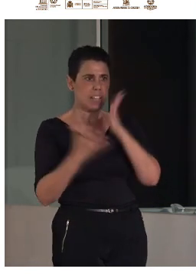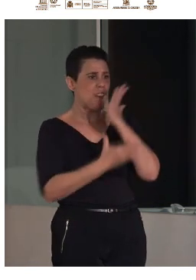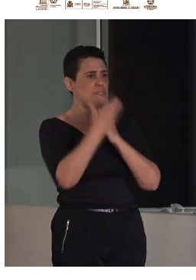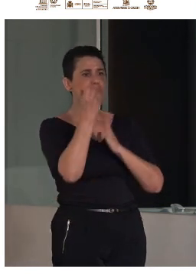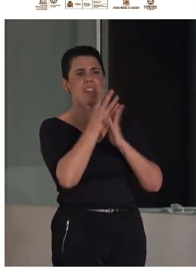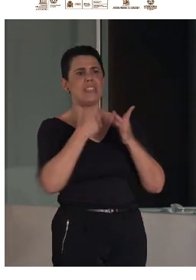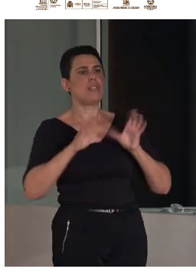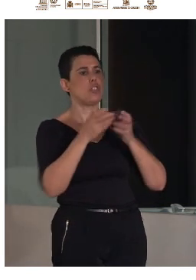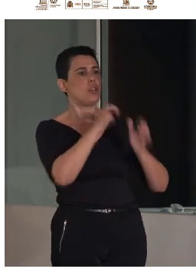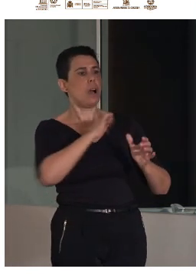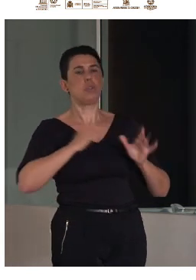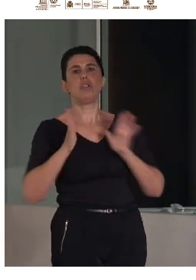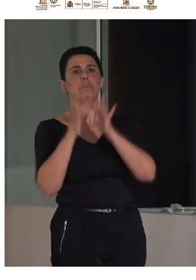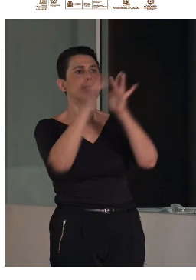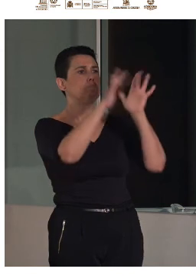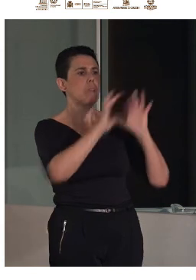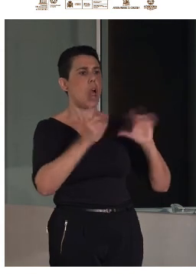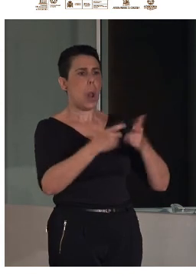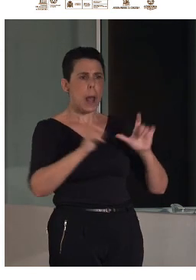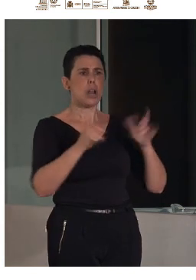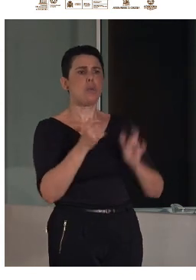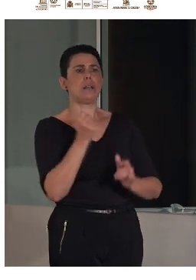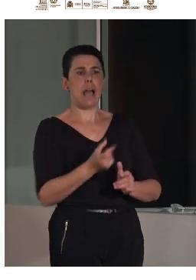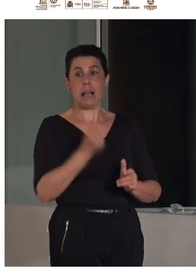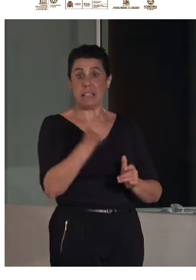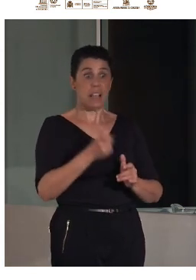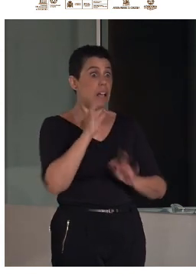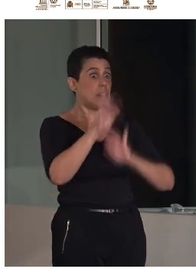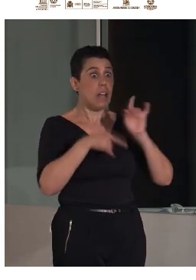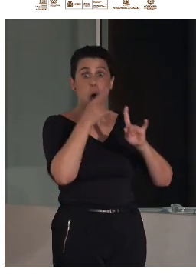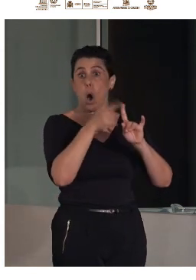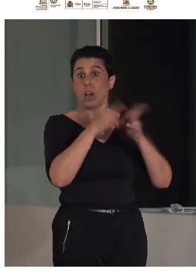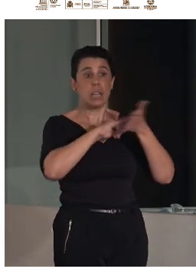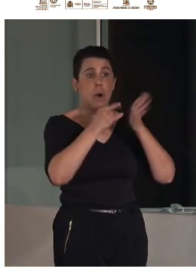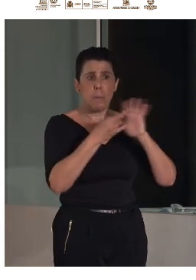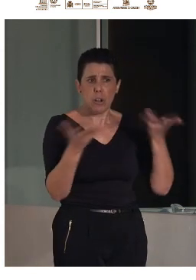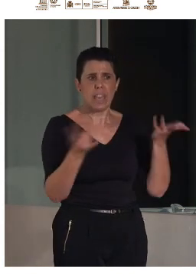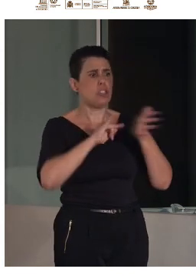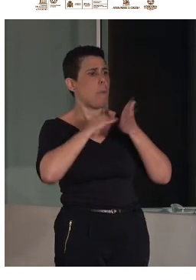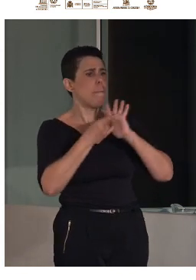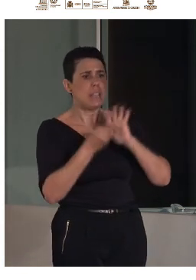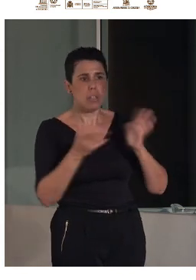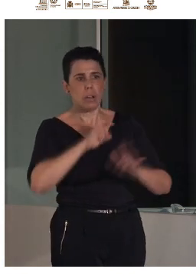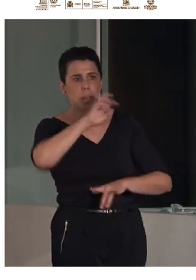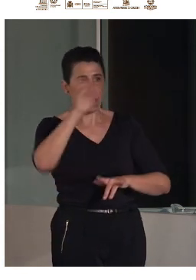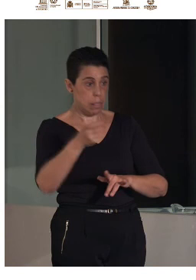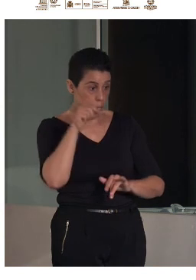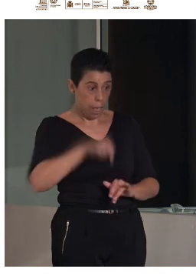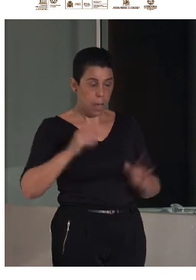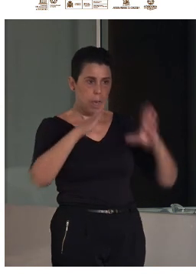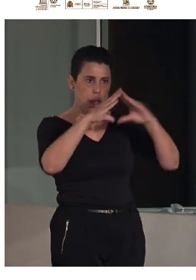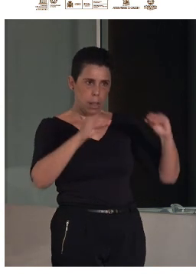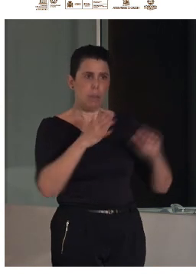y entonces tenemos reuniones regulares para cuestiones que tienen que ver con proyectos metodologías etcétera y aquí en Andalucía también está